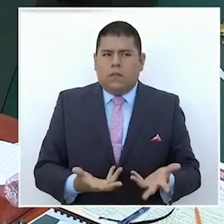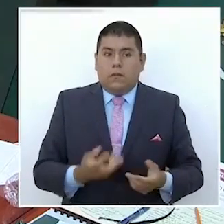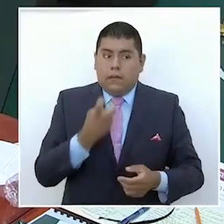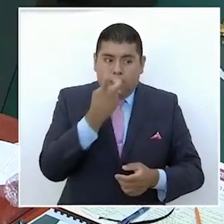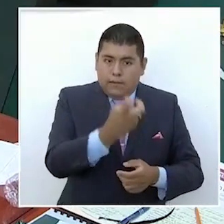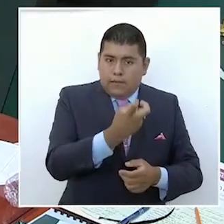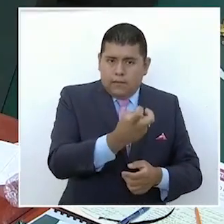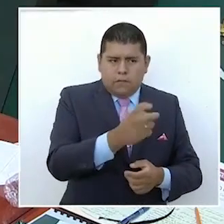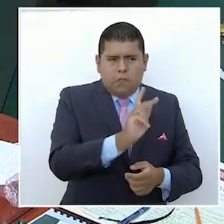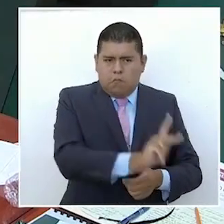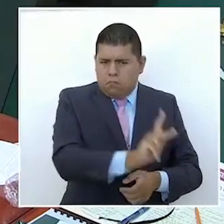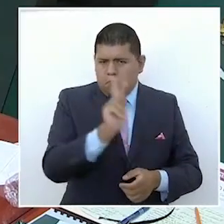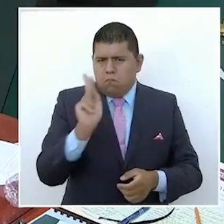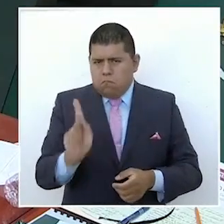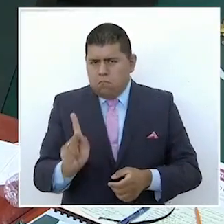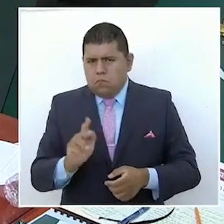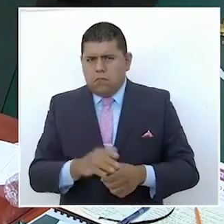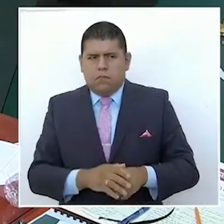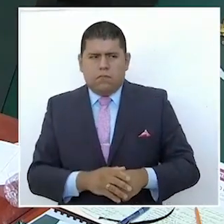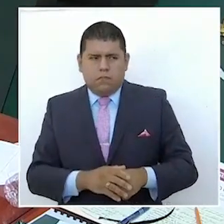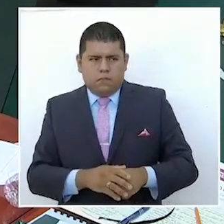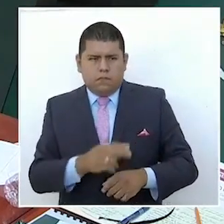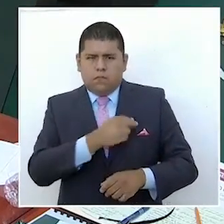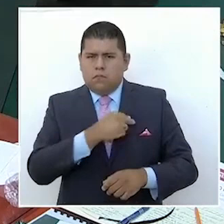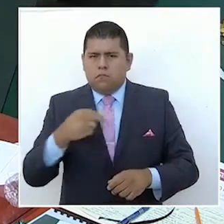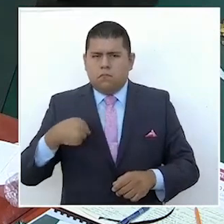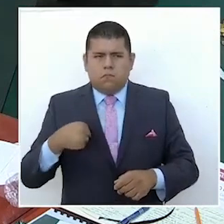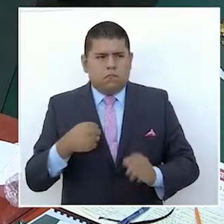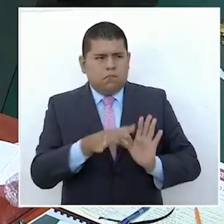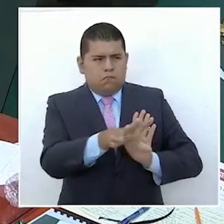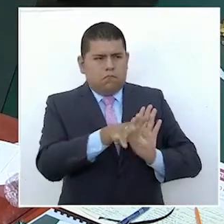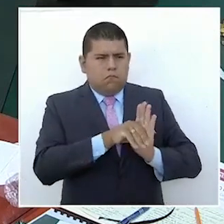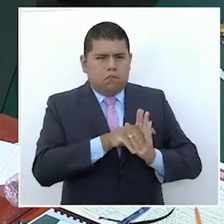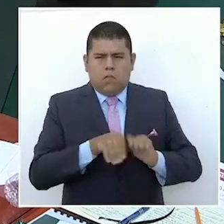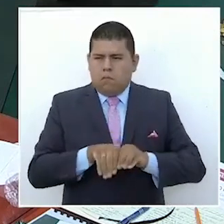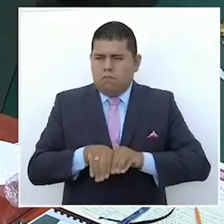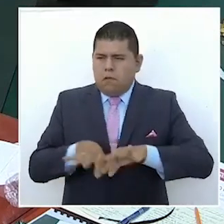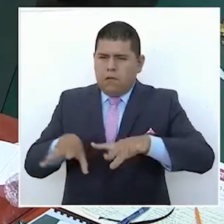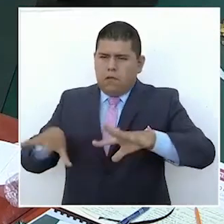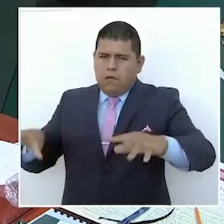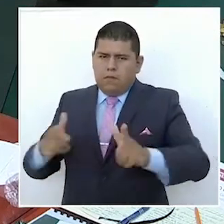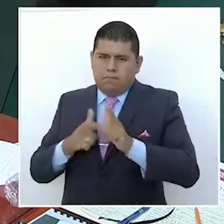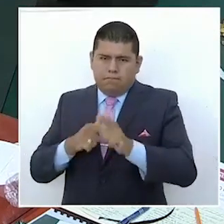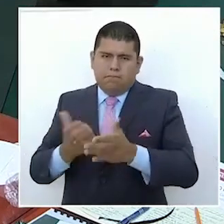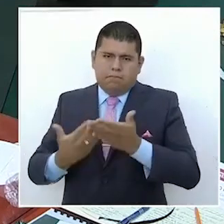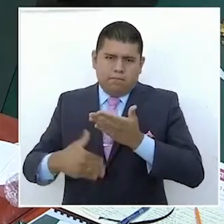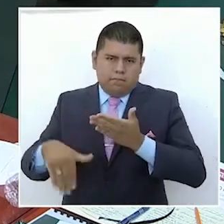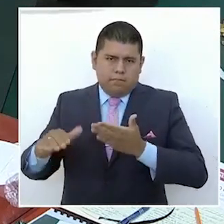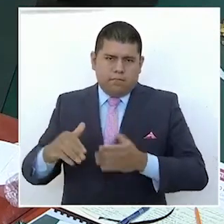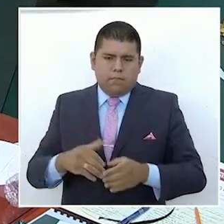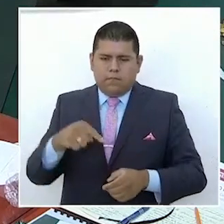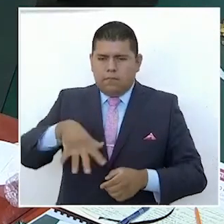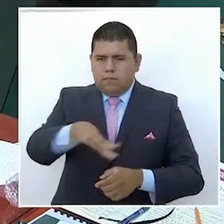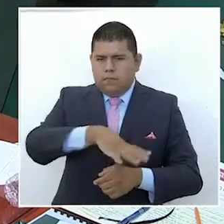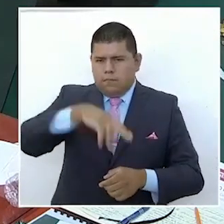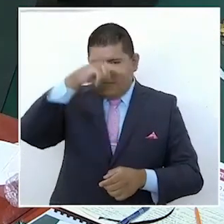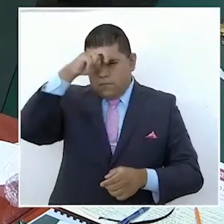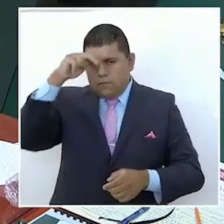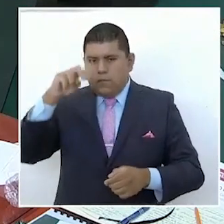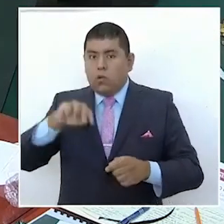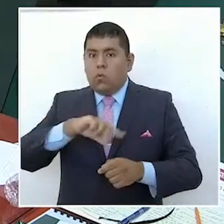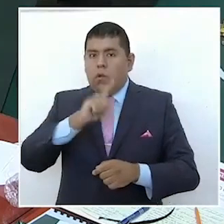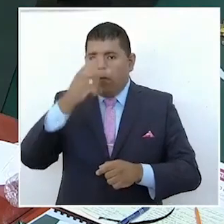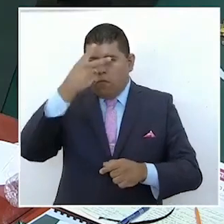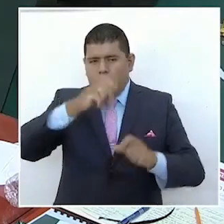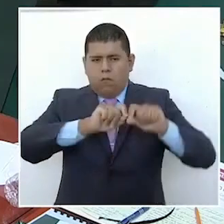Ese modelo es el que vamos a reproducir en Nayarit y en todo